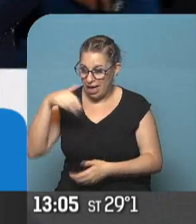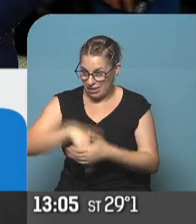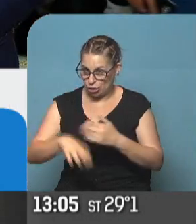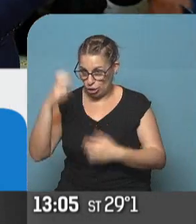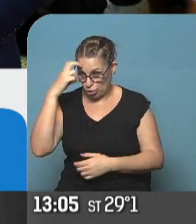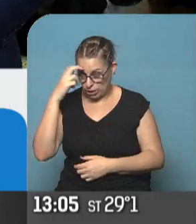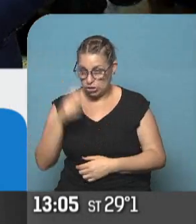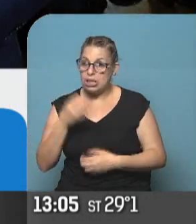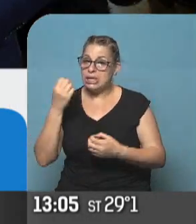Alejandro, volvemos enseguida.